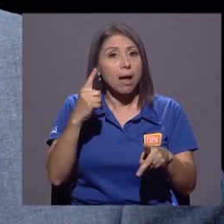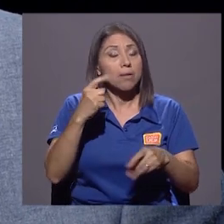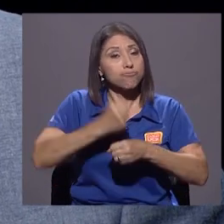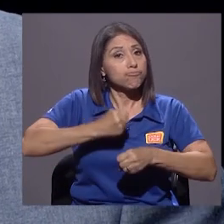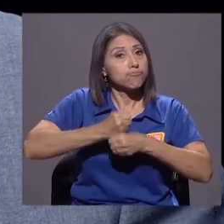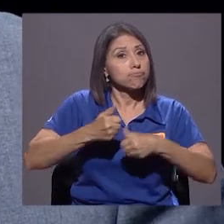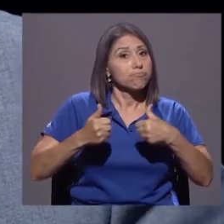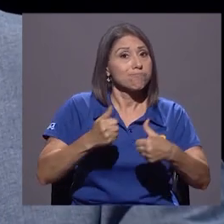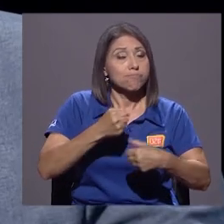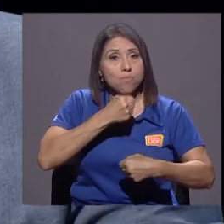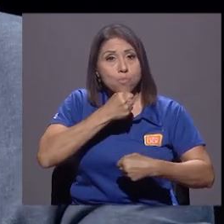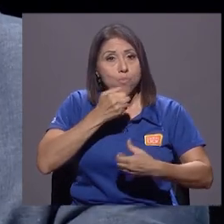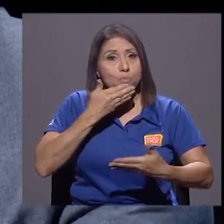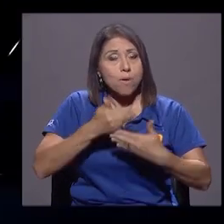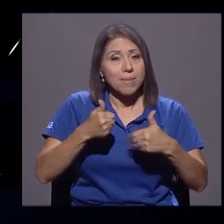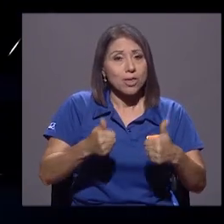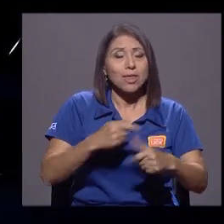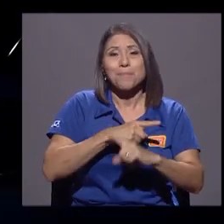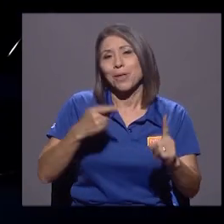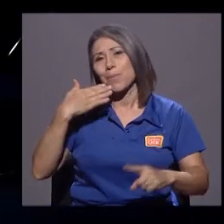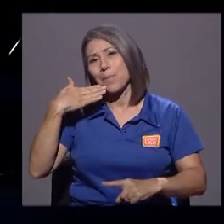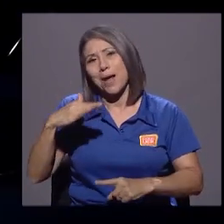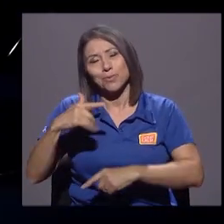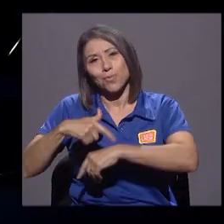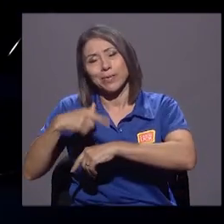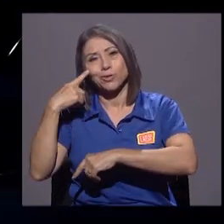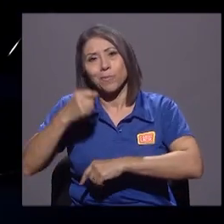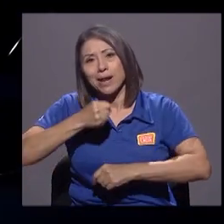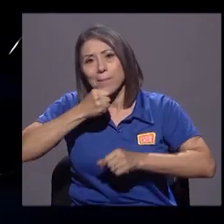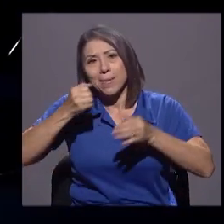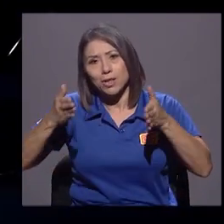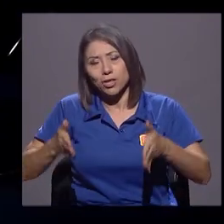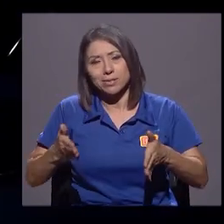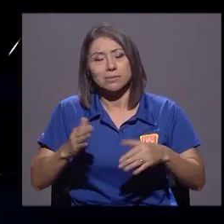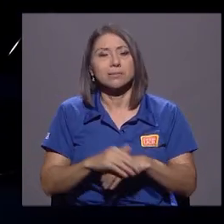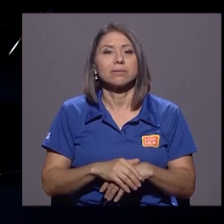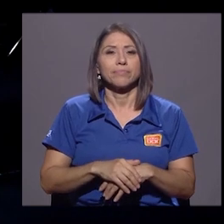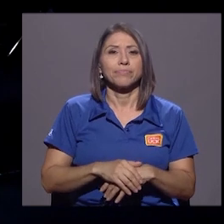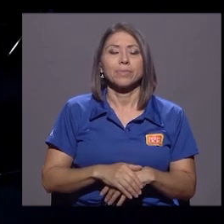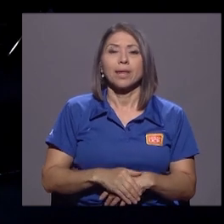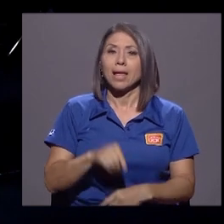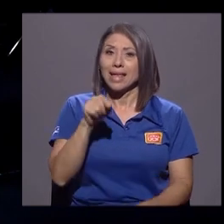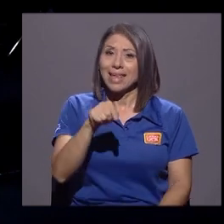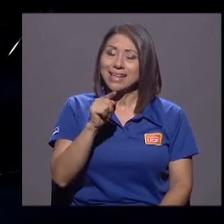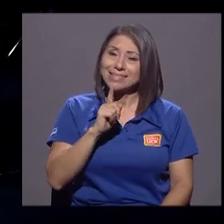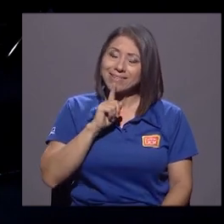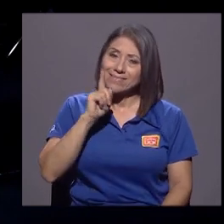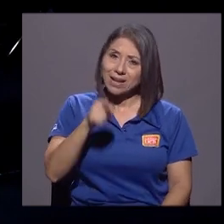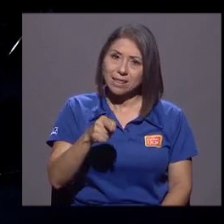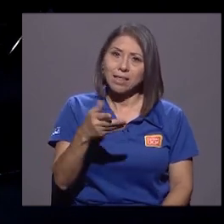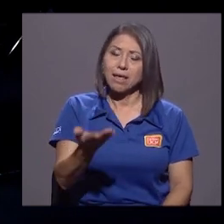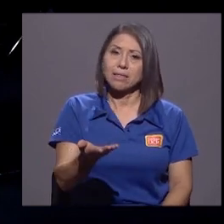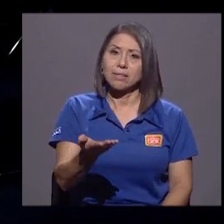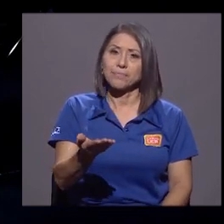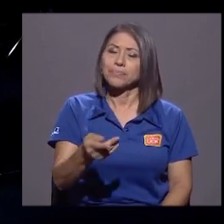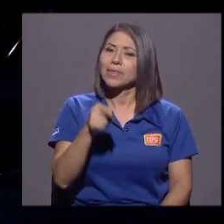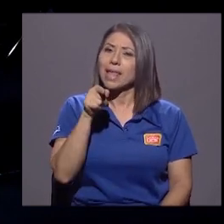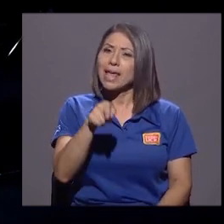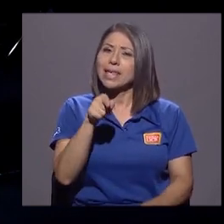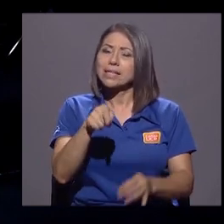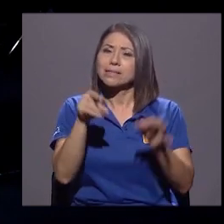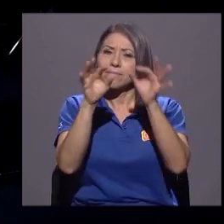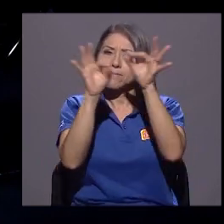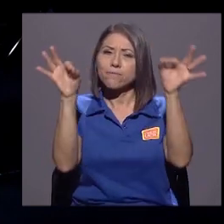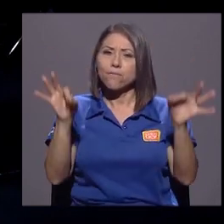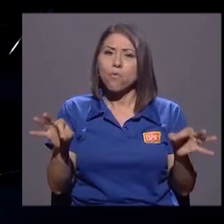periodismo, pero muy malos momentos para los periodistas. En esa realidad, en ese formato,